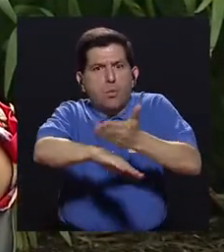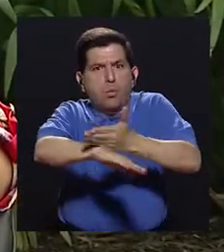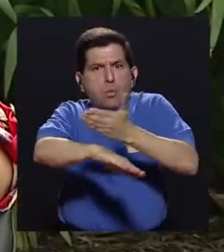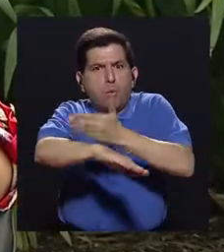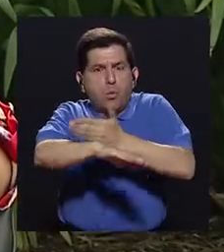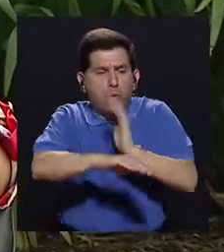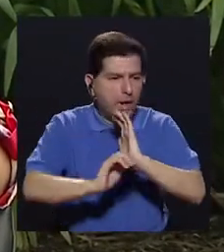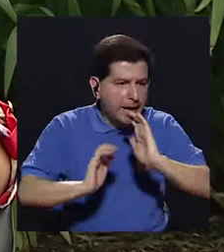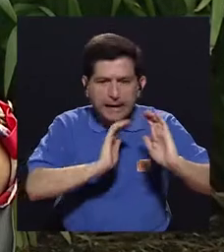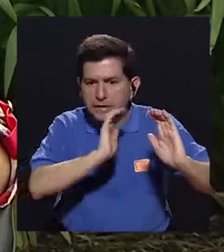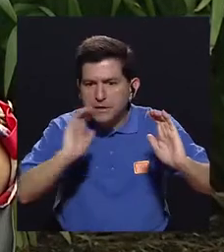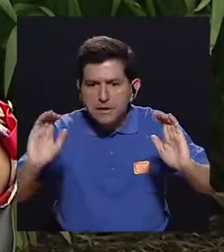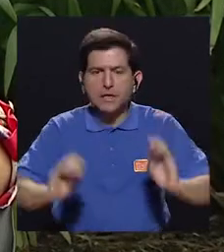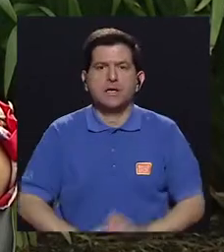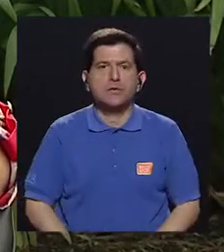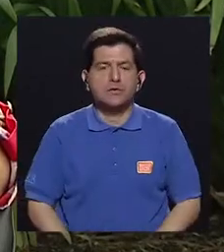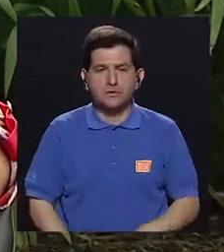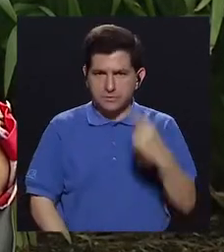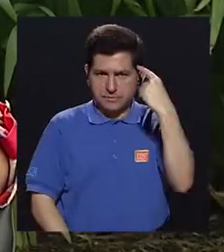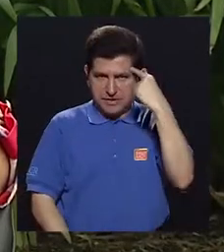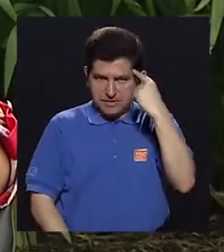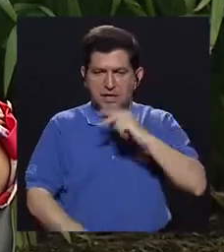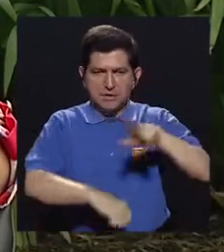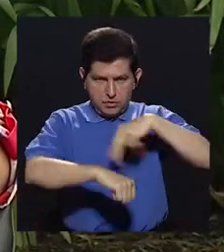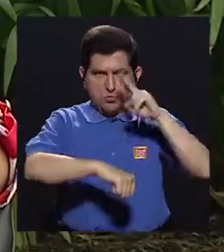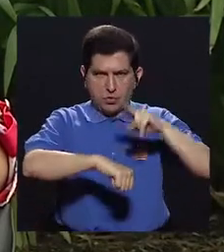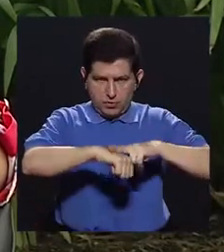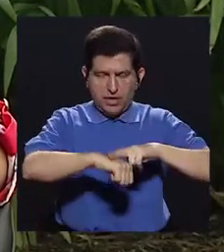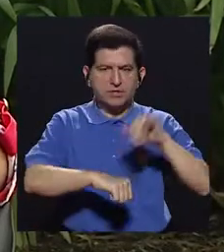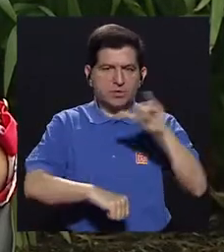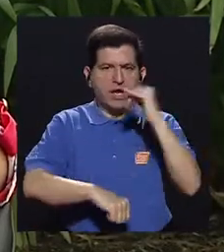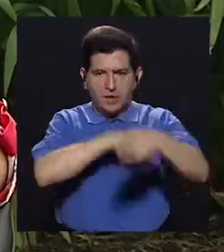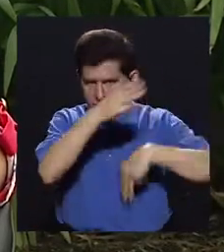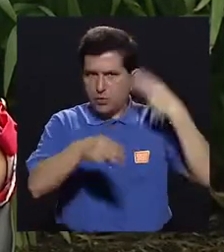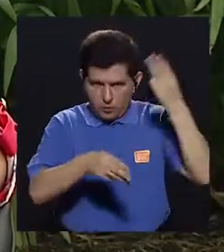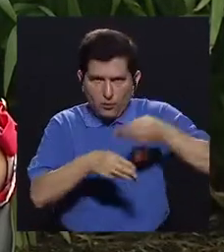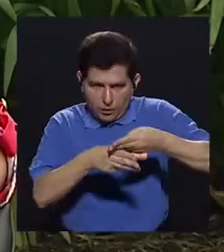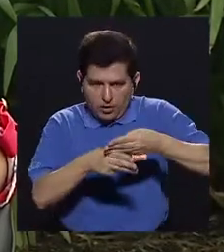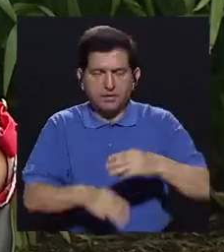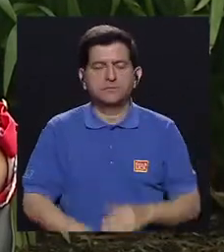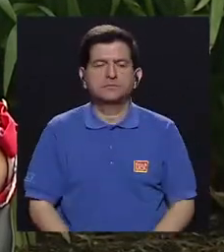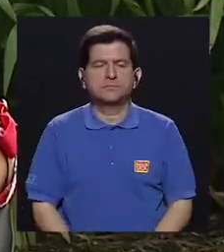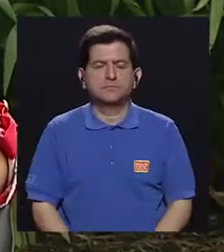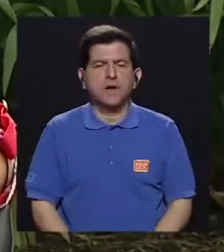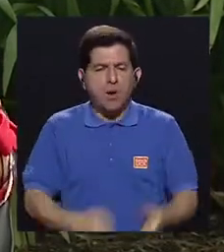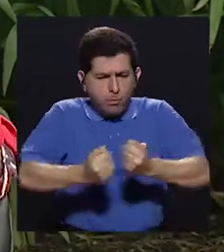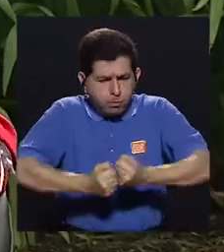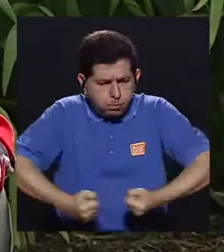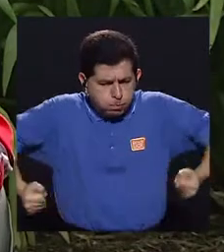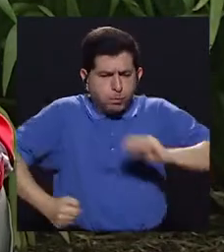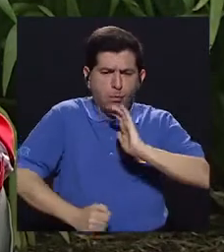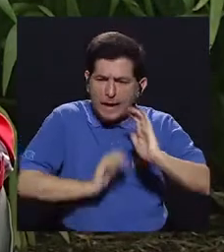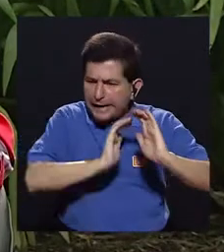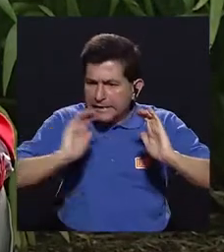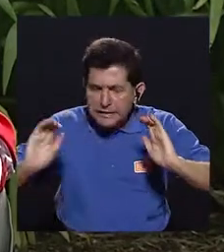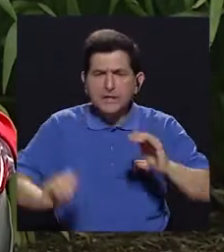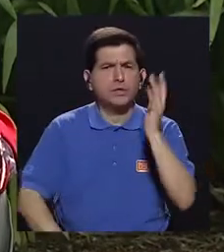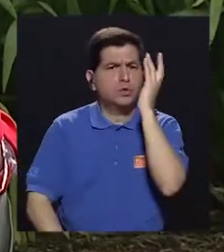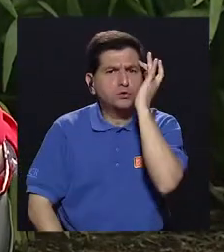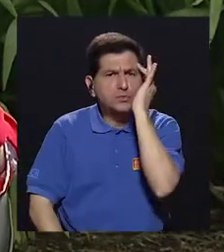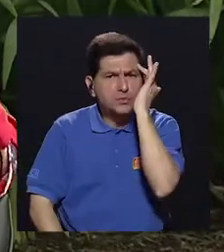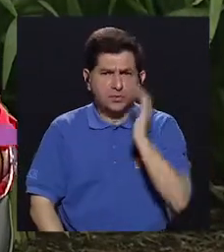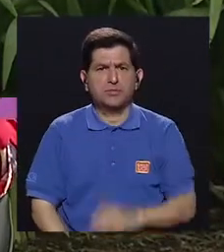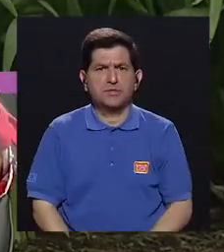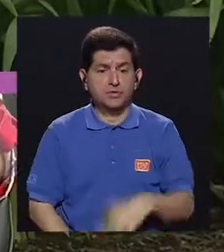creciendo entre nuestros niños, tanto en el ámbito nacional como mundial. Y bueno, la obesidad infantil es una